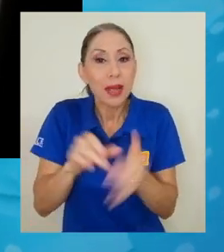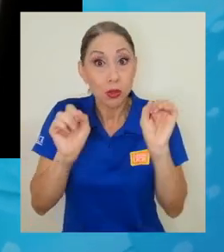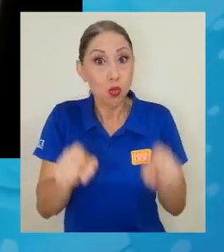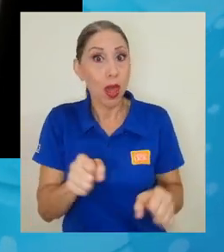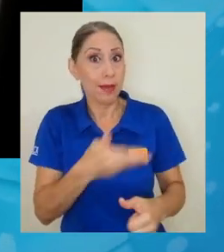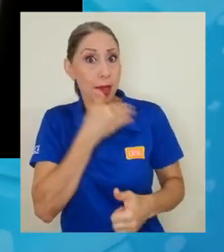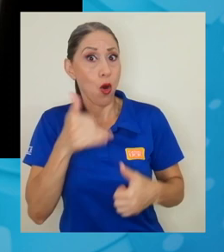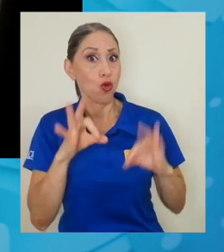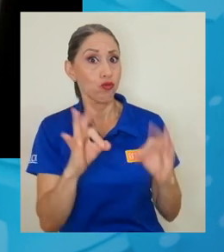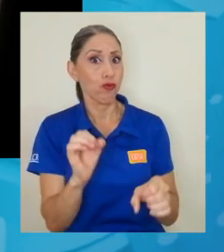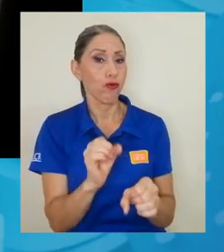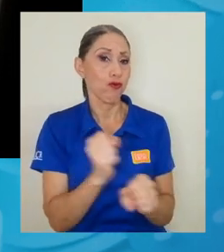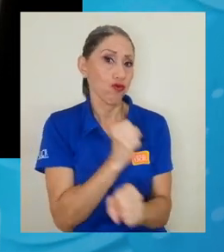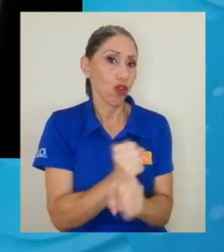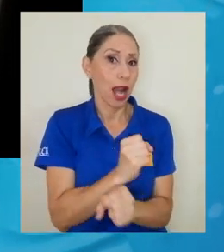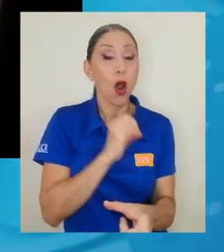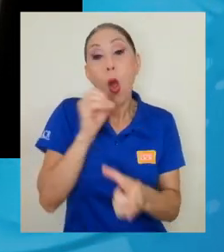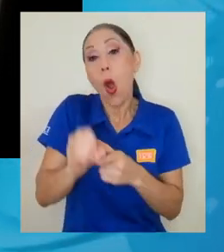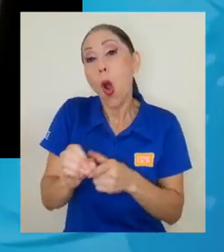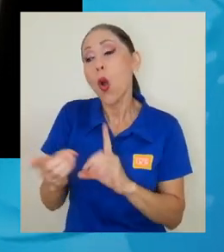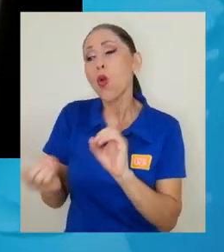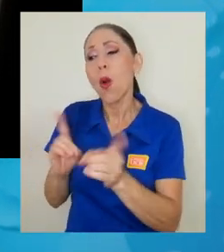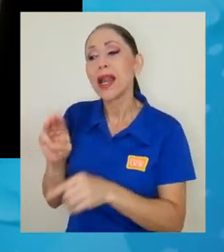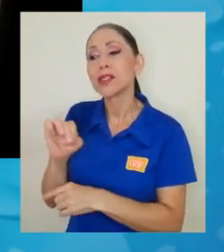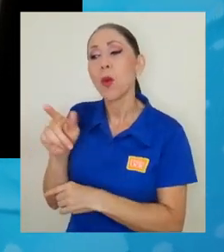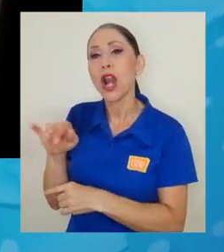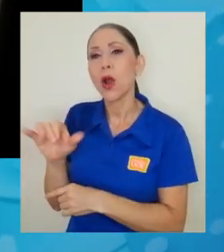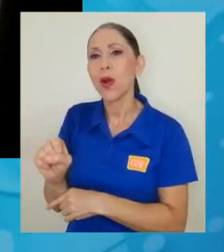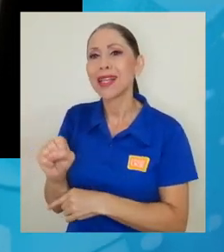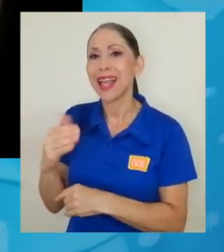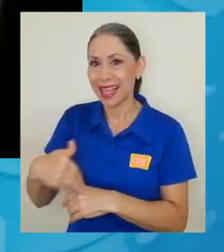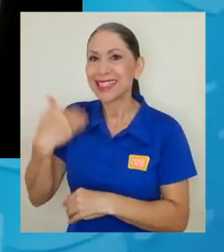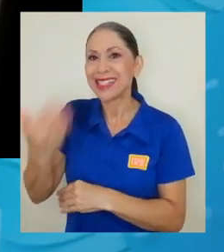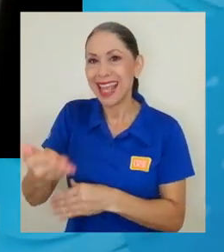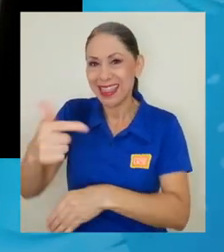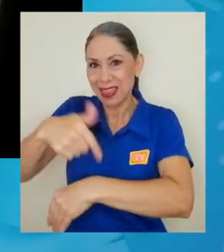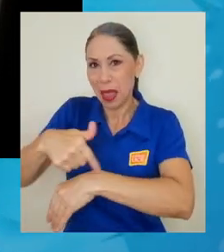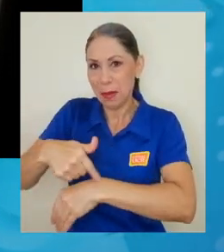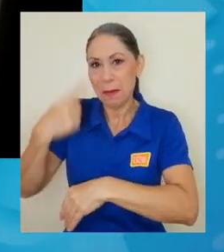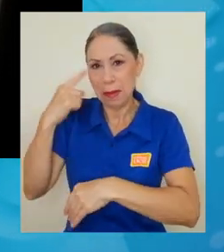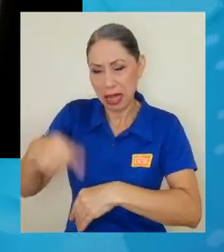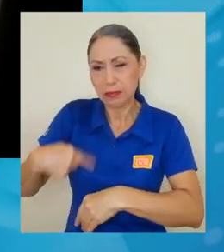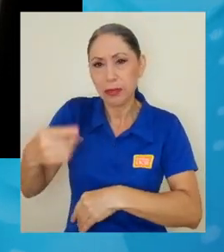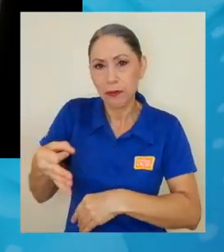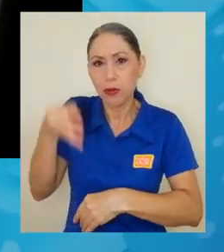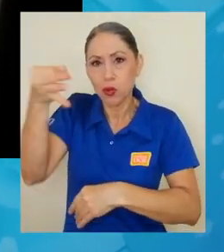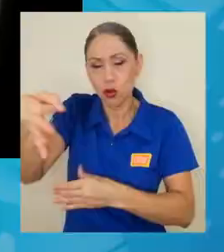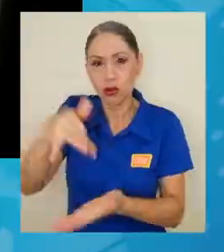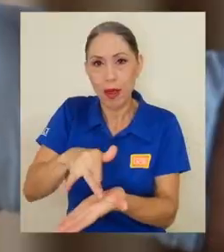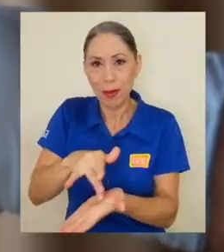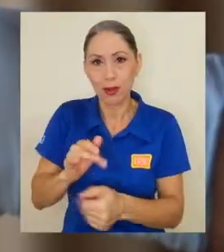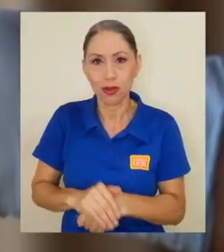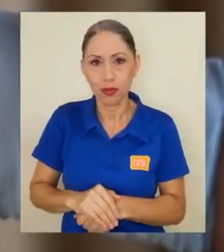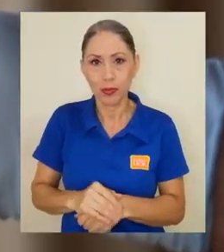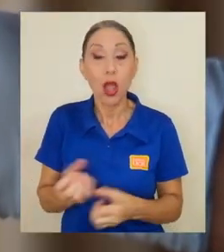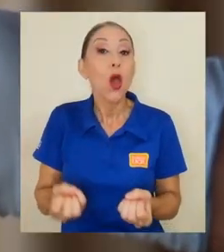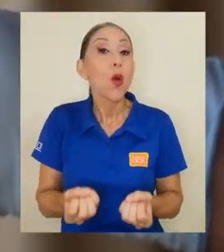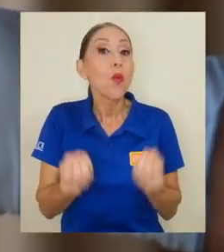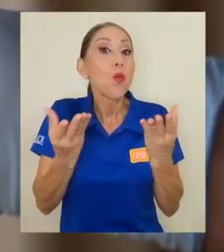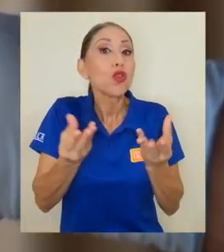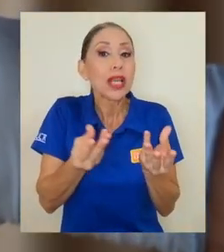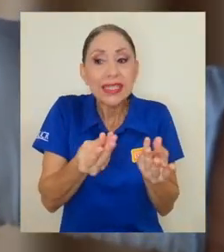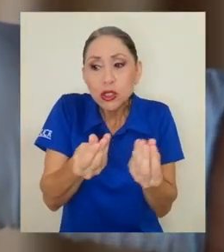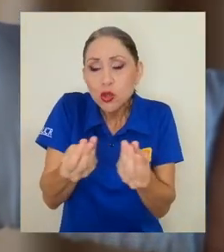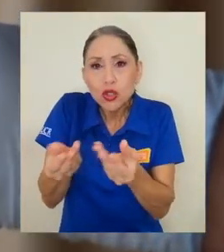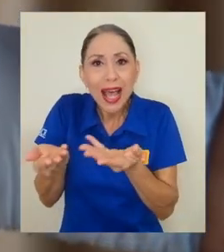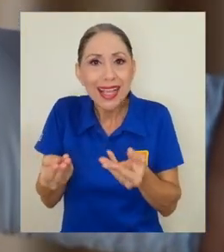o cuáles moléculas pueden después pasar a una siguiente etapa para poder ser desarrollados como futuros fármacos. Muchas de las sustancias